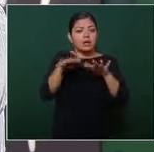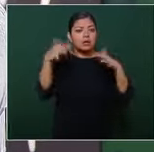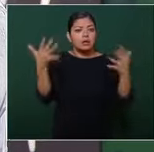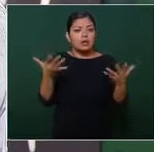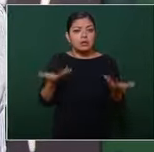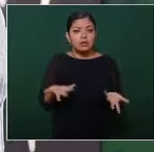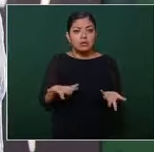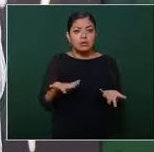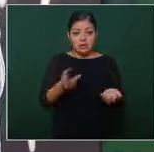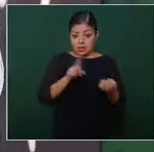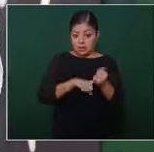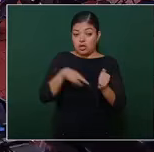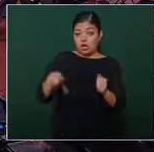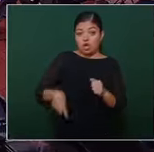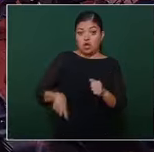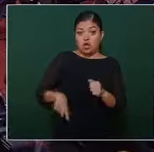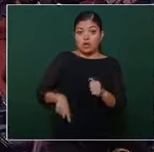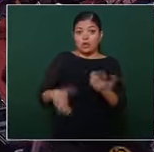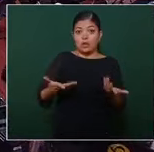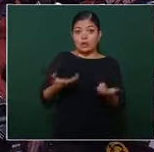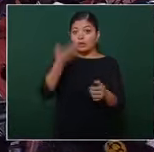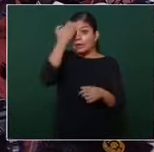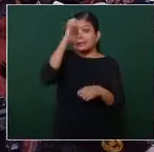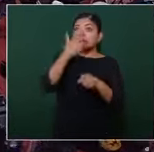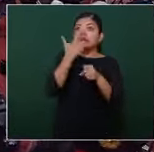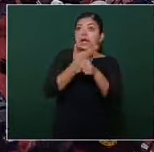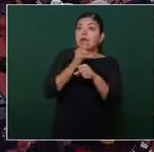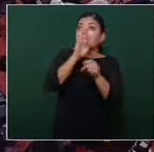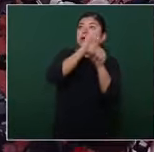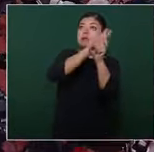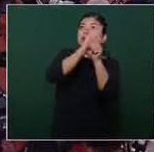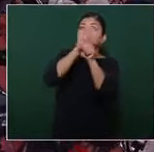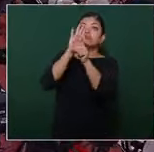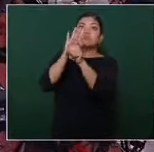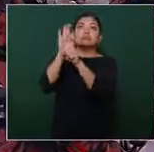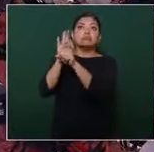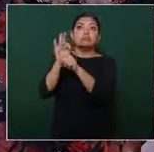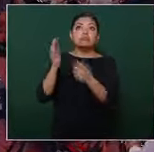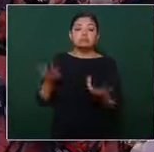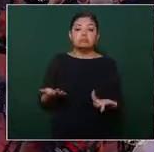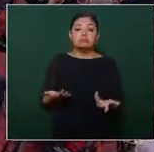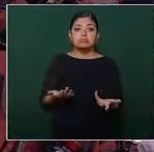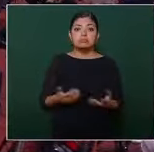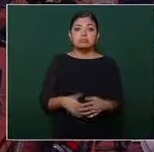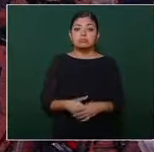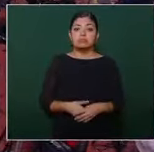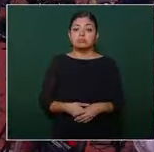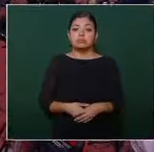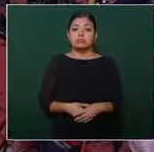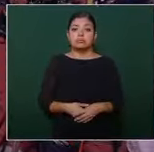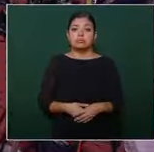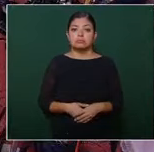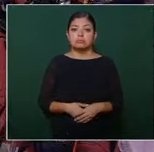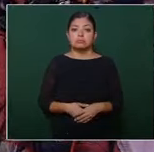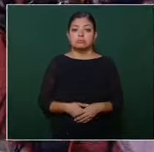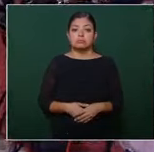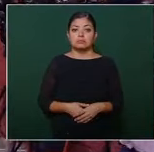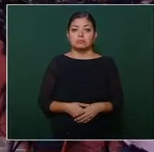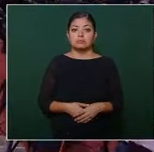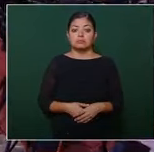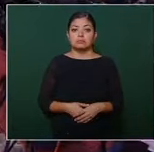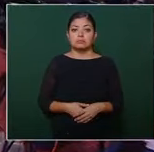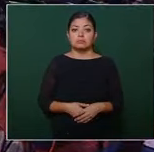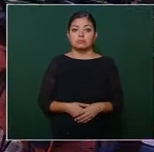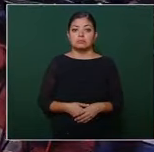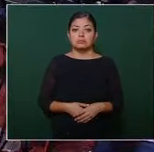y de gobiernos extranjeros presidente en ese sentido llama la atención que ahora